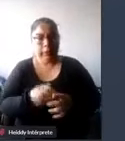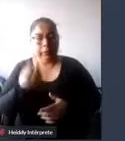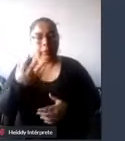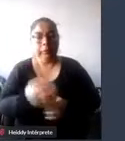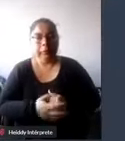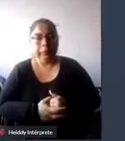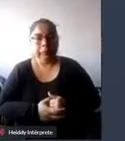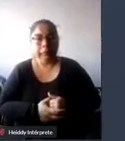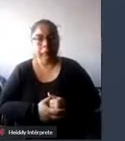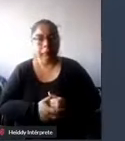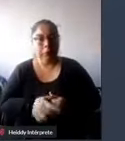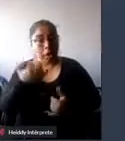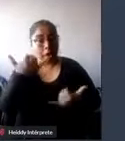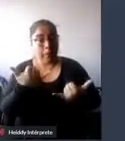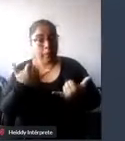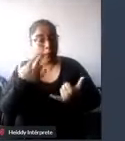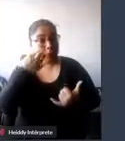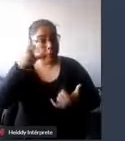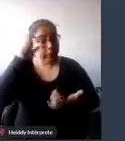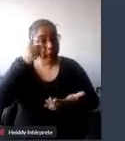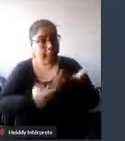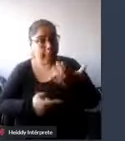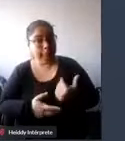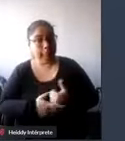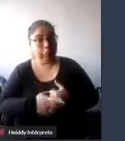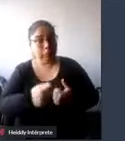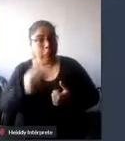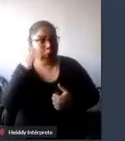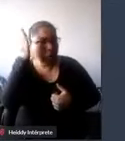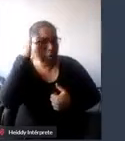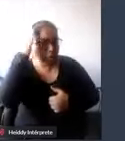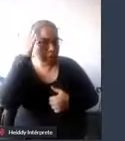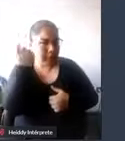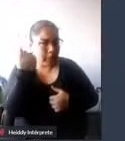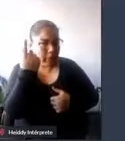Por lo tanto, como ustedes comprenderán,